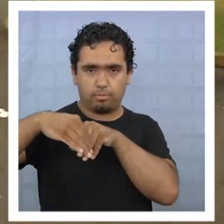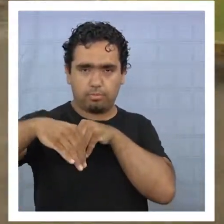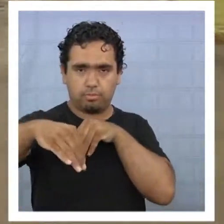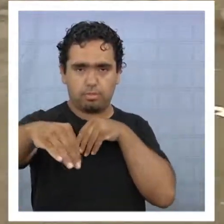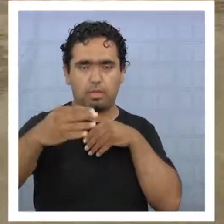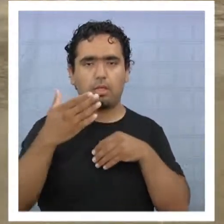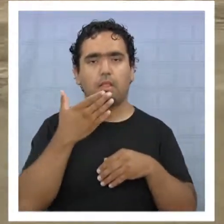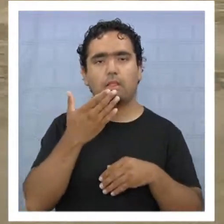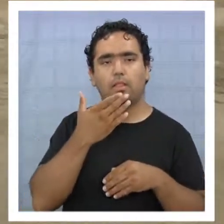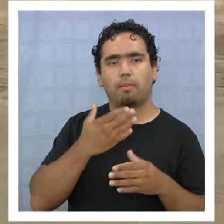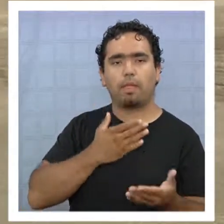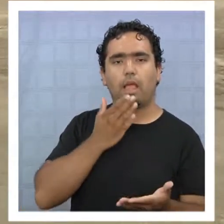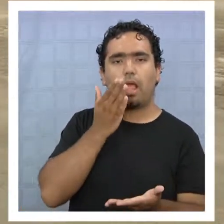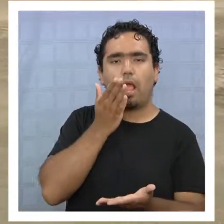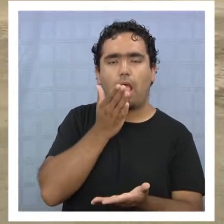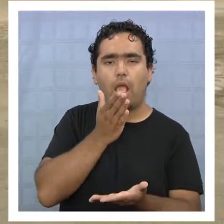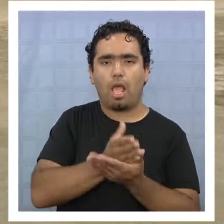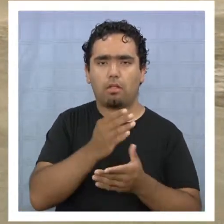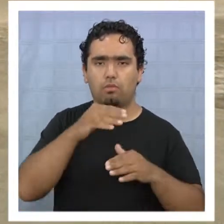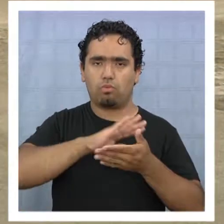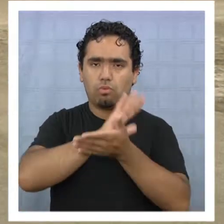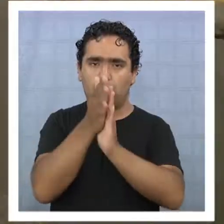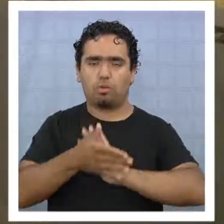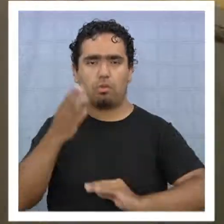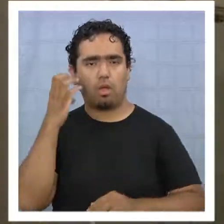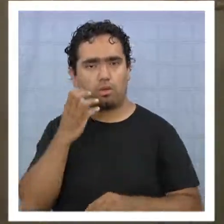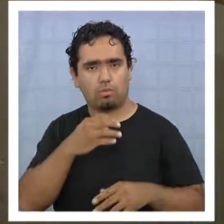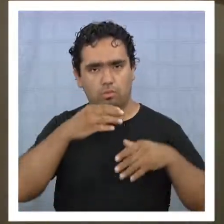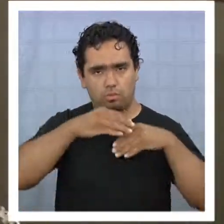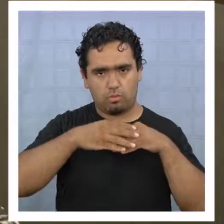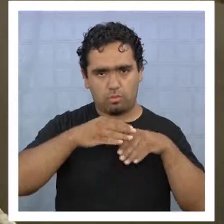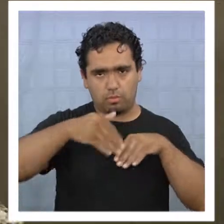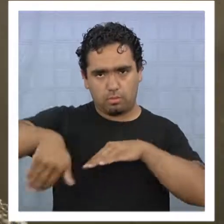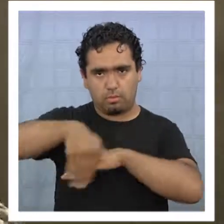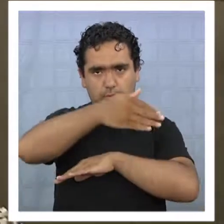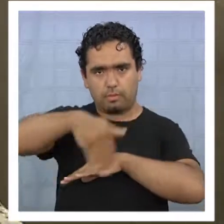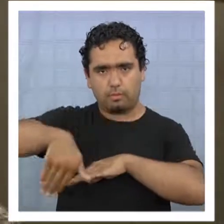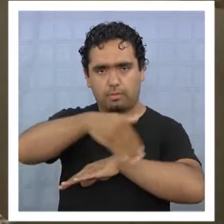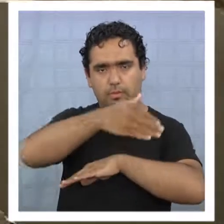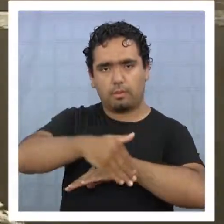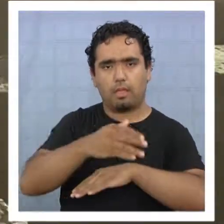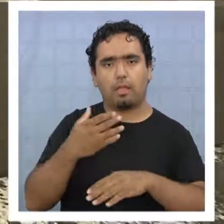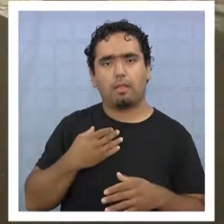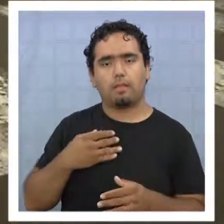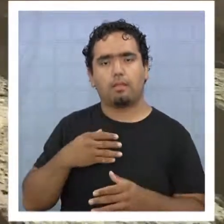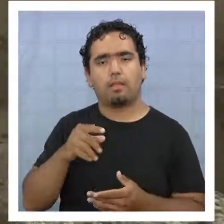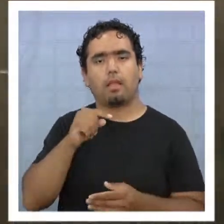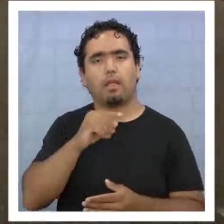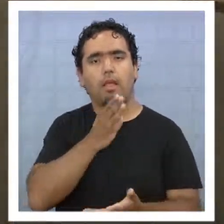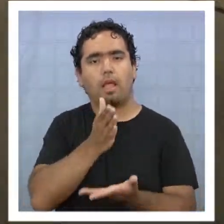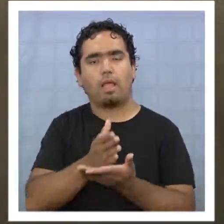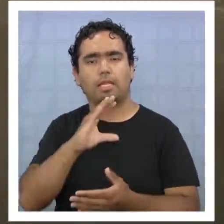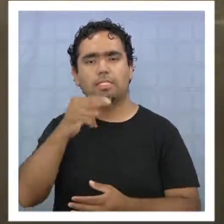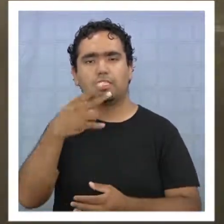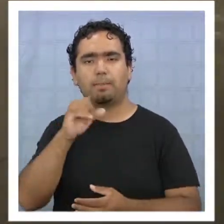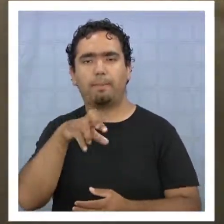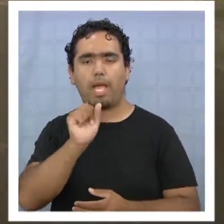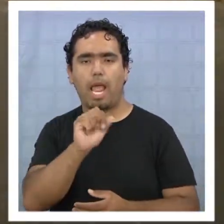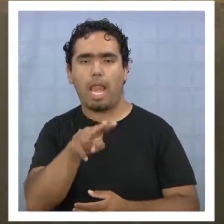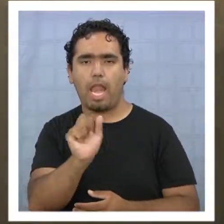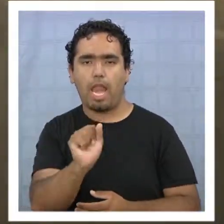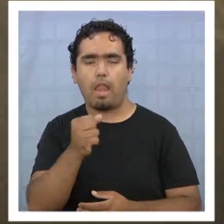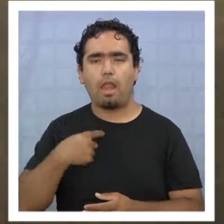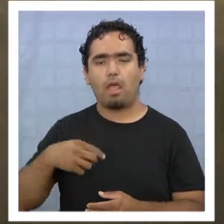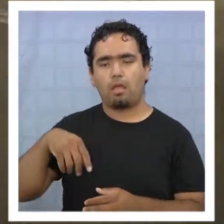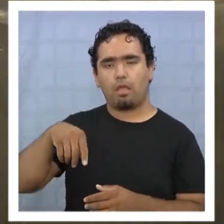menor, desde la rotonda de Intendencia hasta Desiderio García por el norte y por el sur desde la rotonda Cabancha hasta